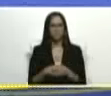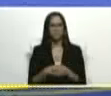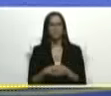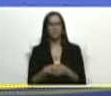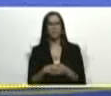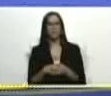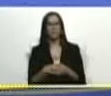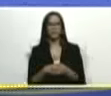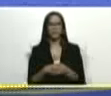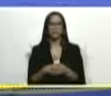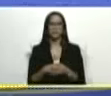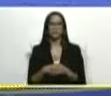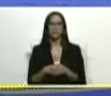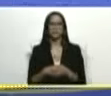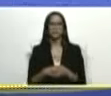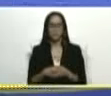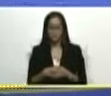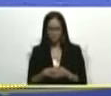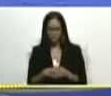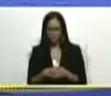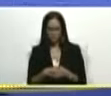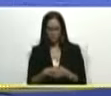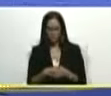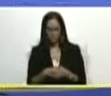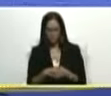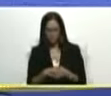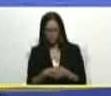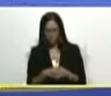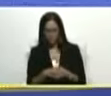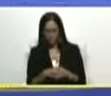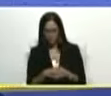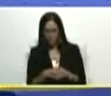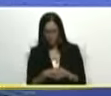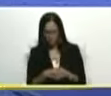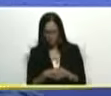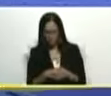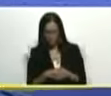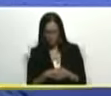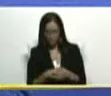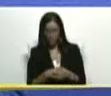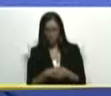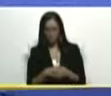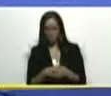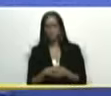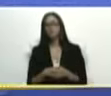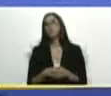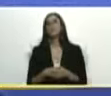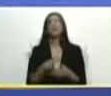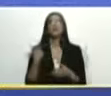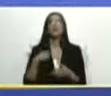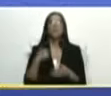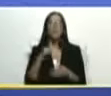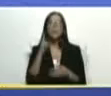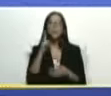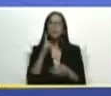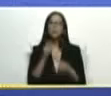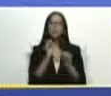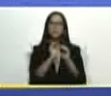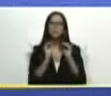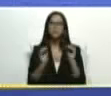necesaria millones también millones y millones para recorrer este país bueno tenemos unos pases ¿verdad?